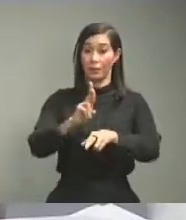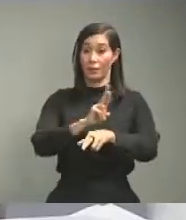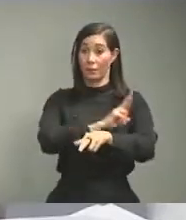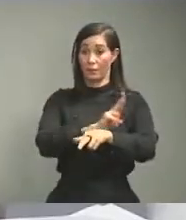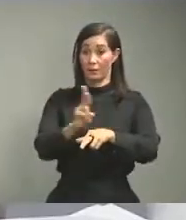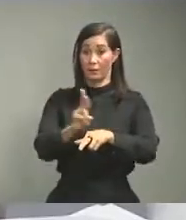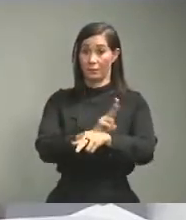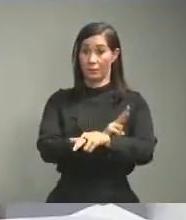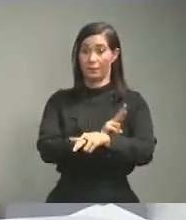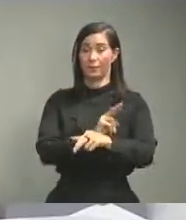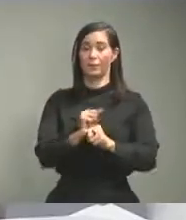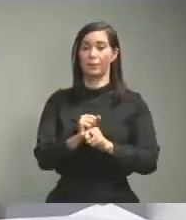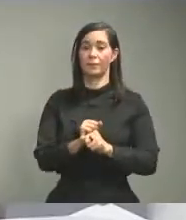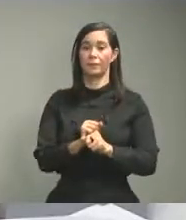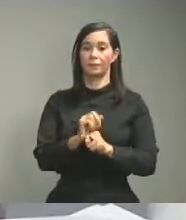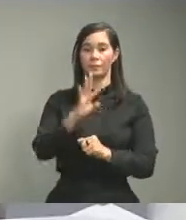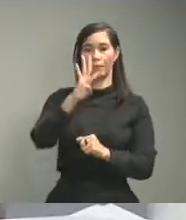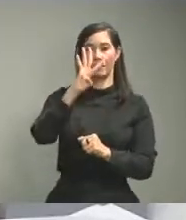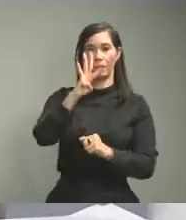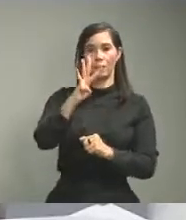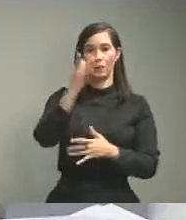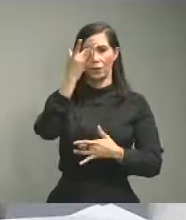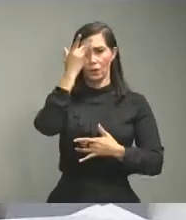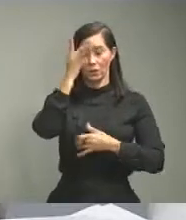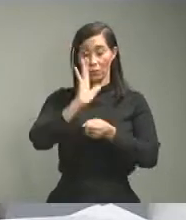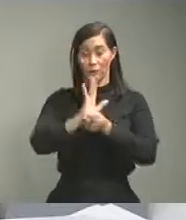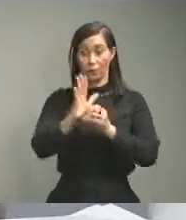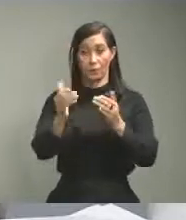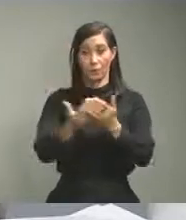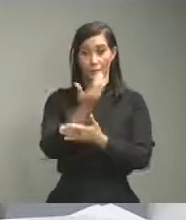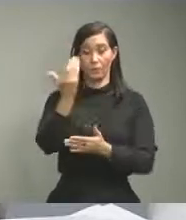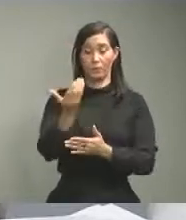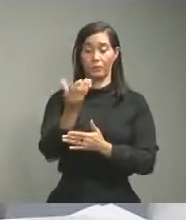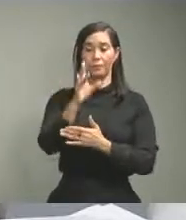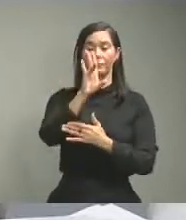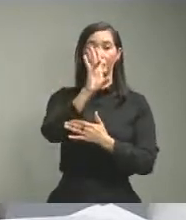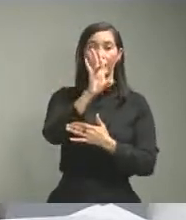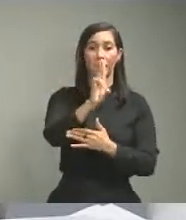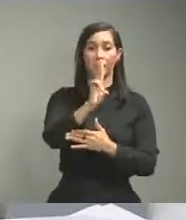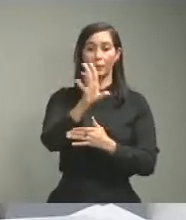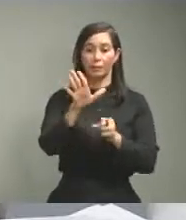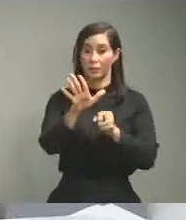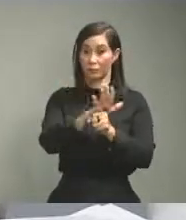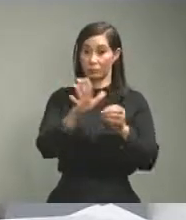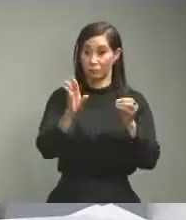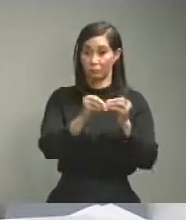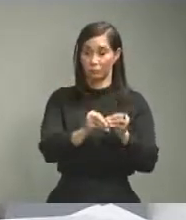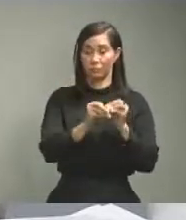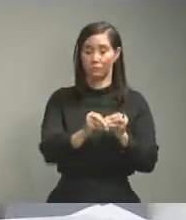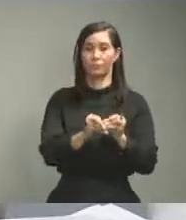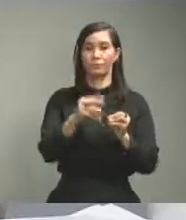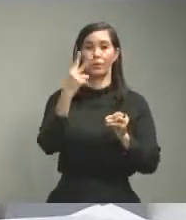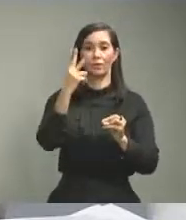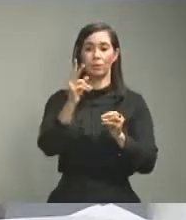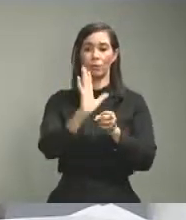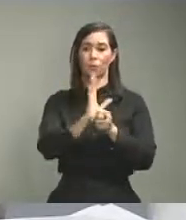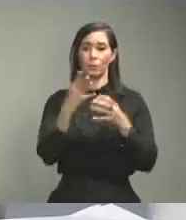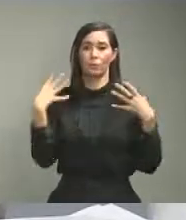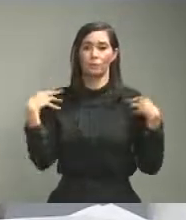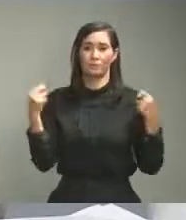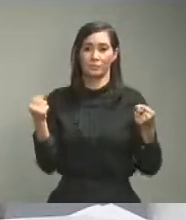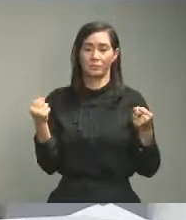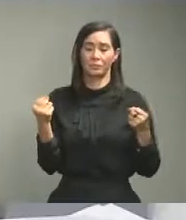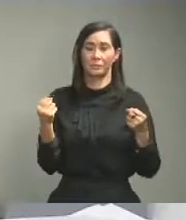4 casos nuevos 77 acumulados 2 recuperados